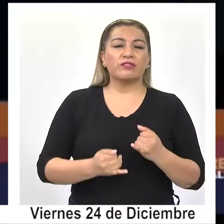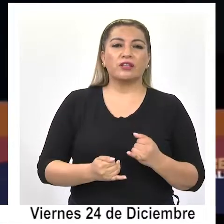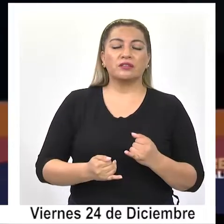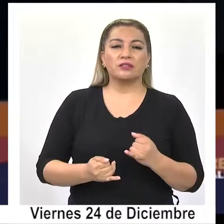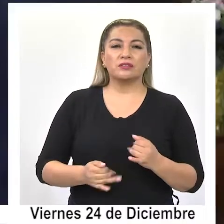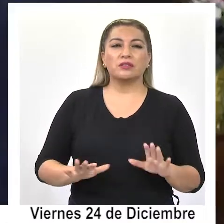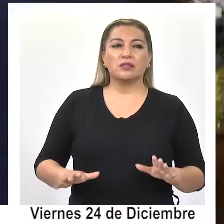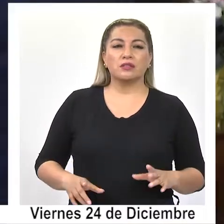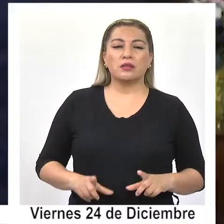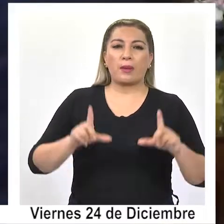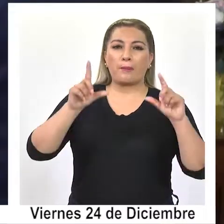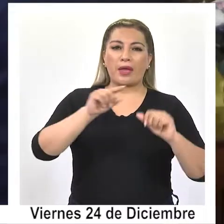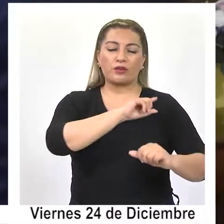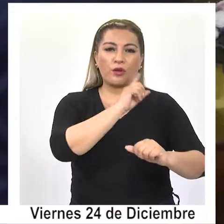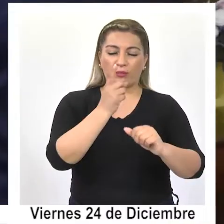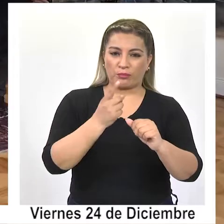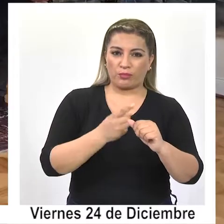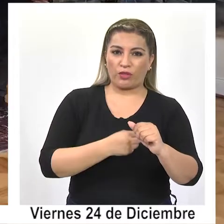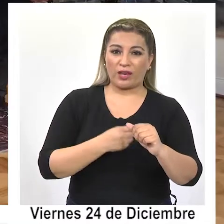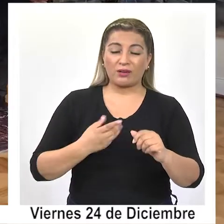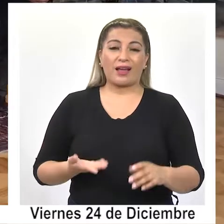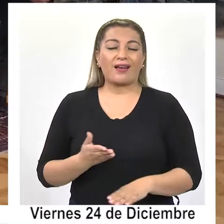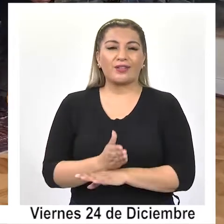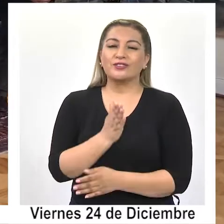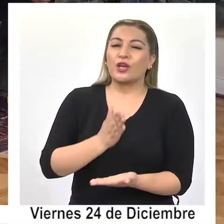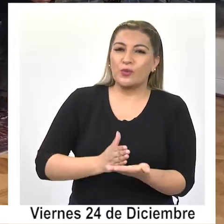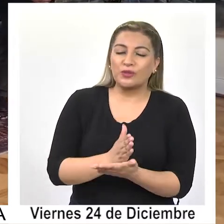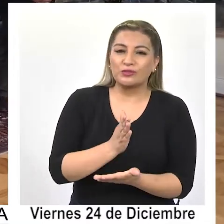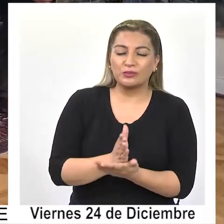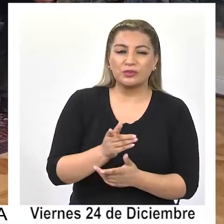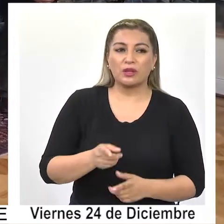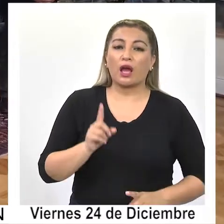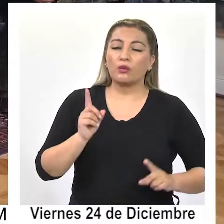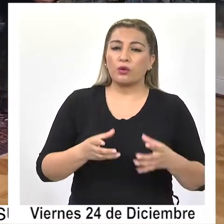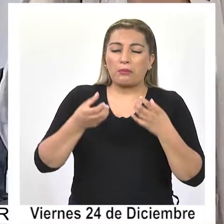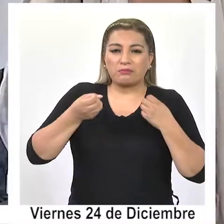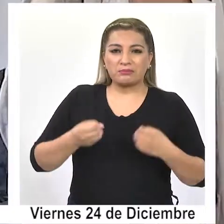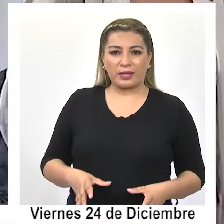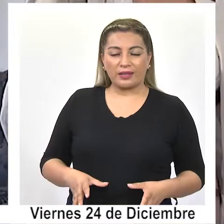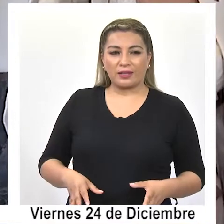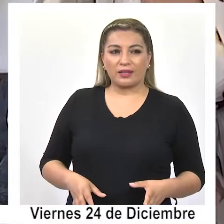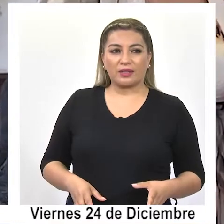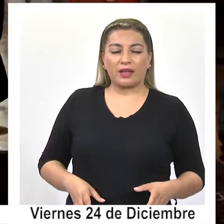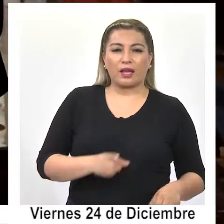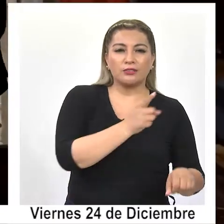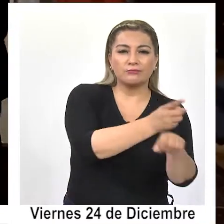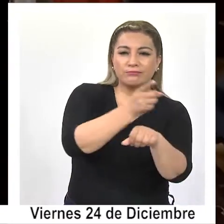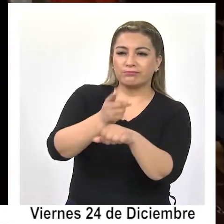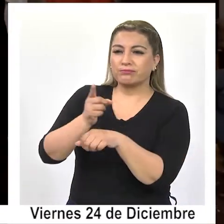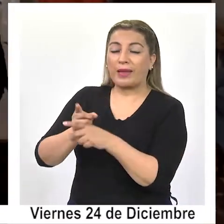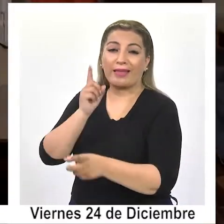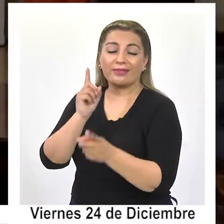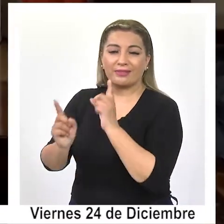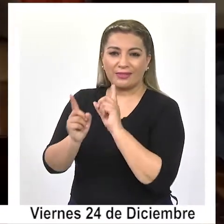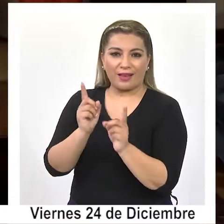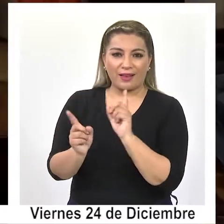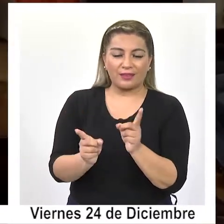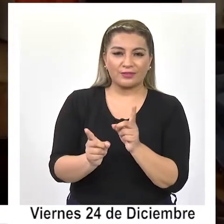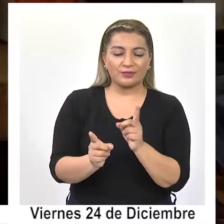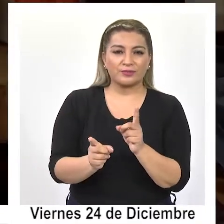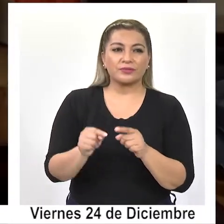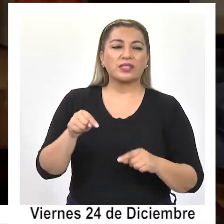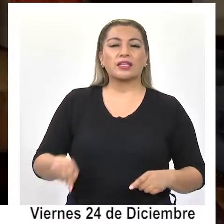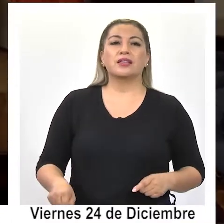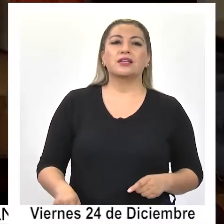mandato con menos poder del que llegó, lo que implica perder la facultad de designar a los delegados presidenciales